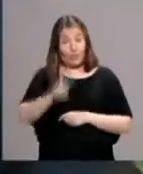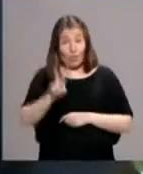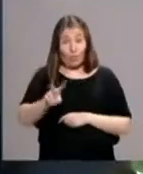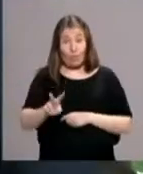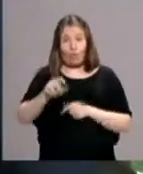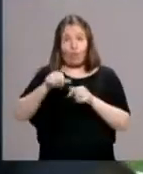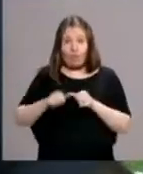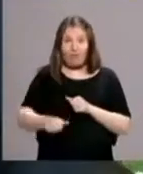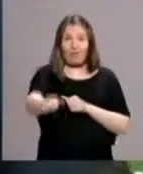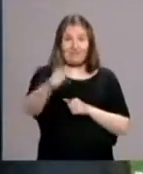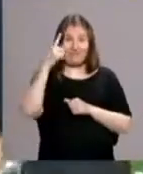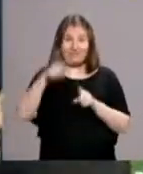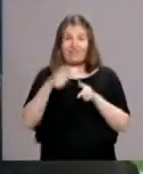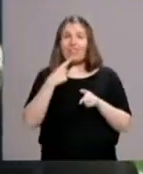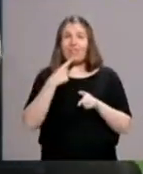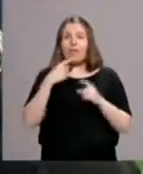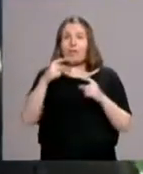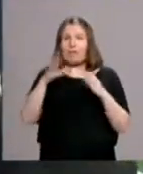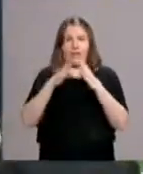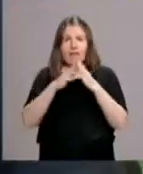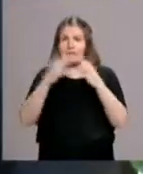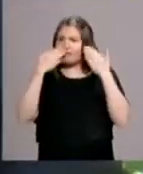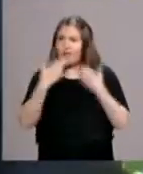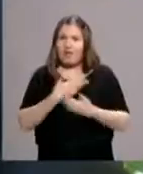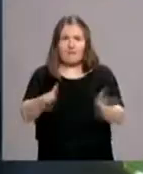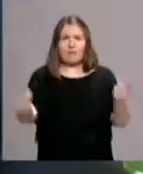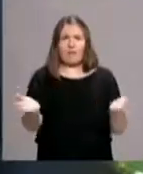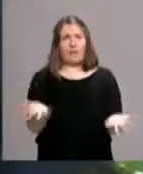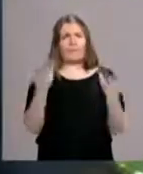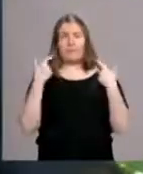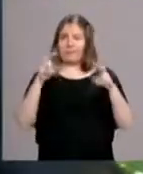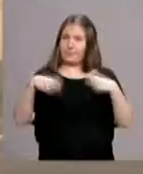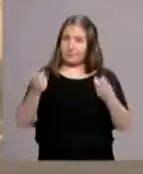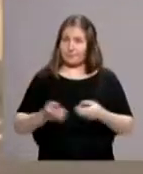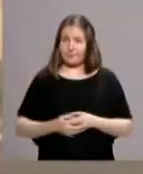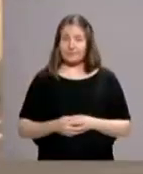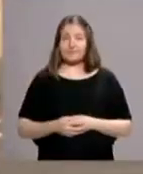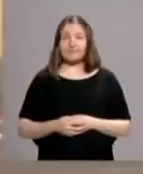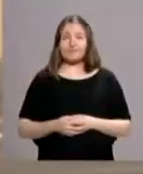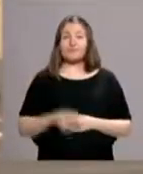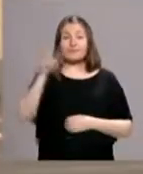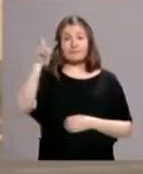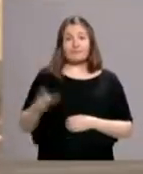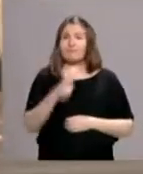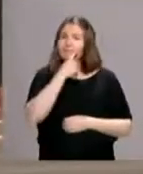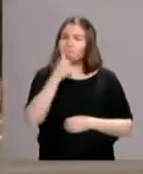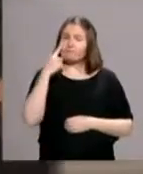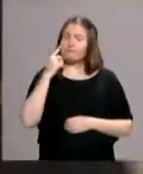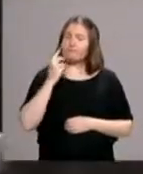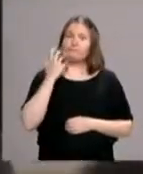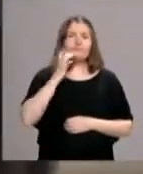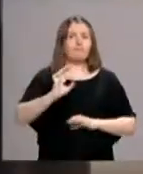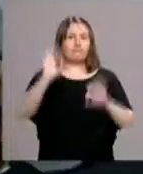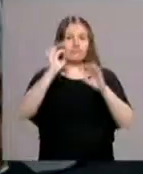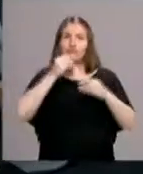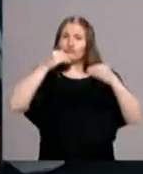ventanas de la Iglesia para que le entre el aire fresco. Un testigo de excepción de un hecho histórico que dejó imágenes